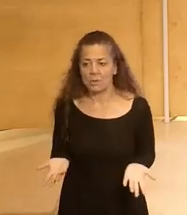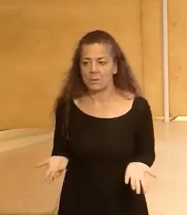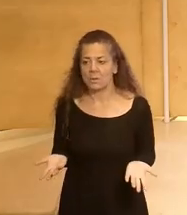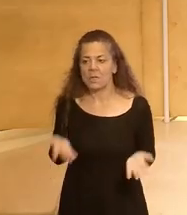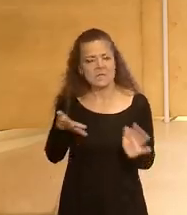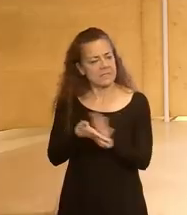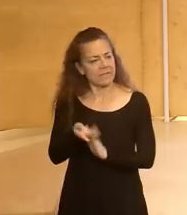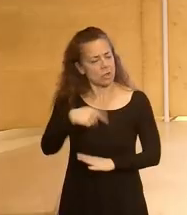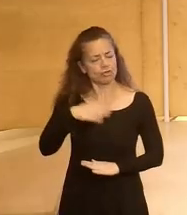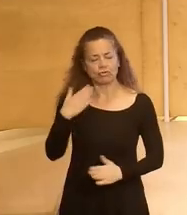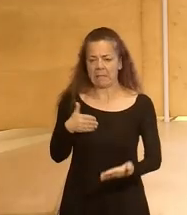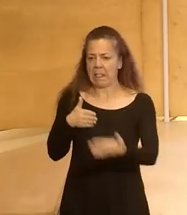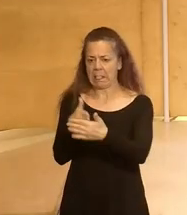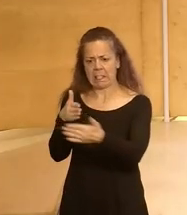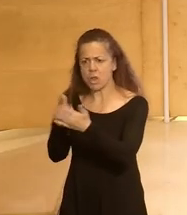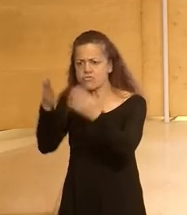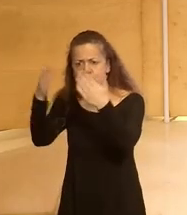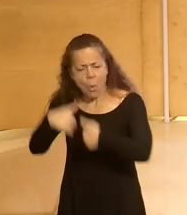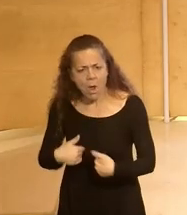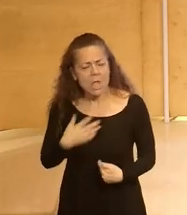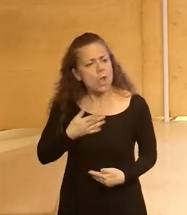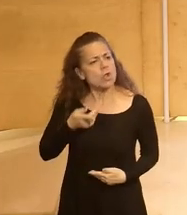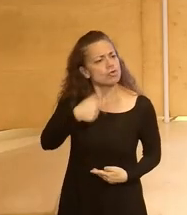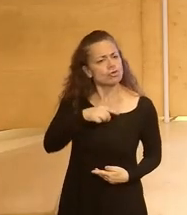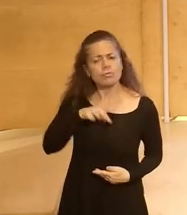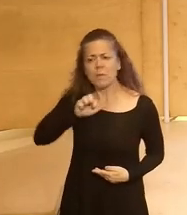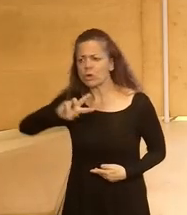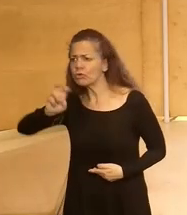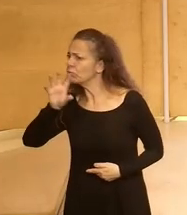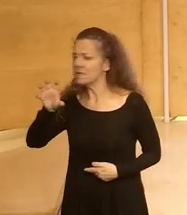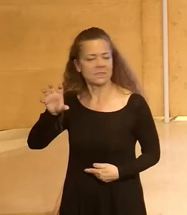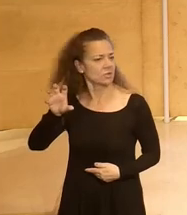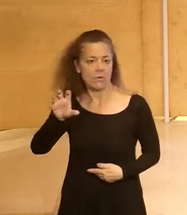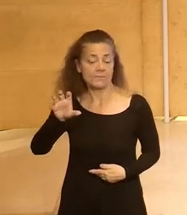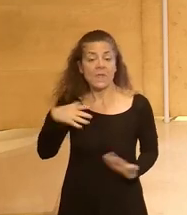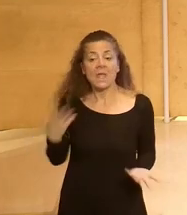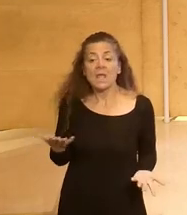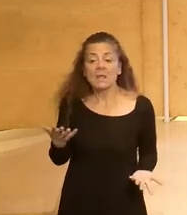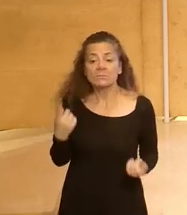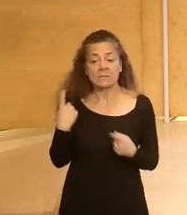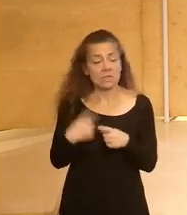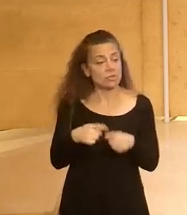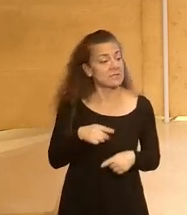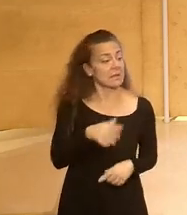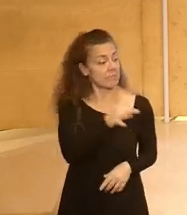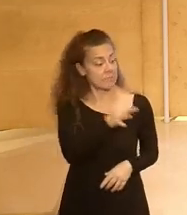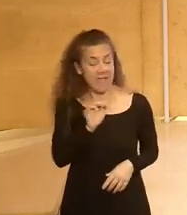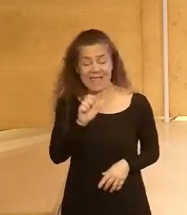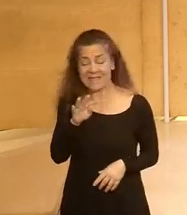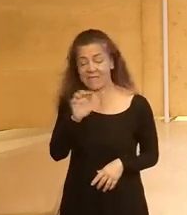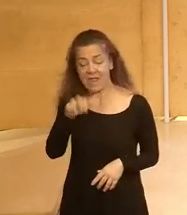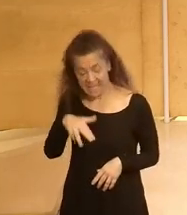no tenemos que tener límites no somos peores que otros países y los temas que nos pasan Estefanía y que tú